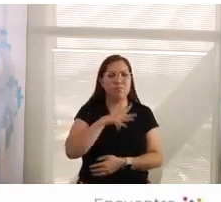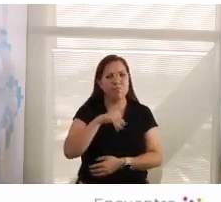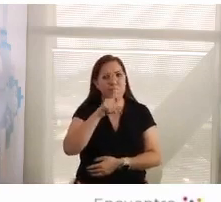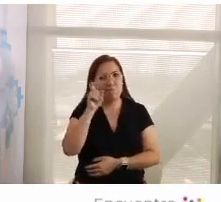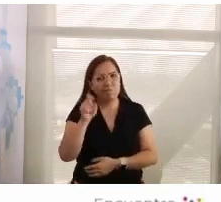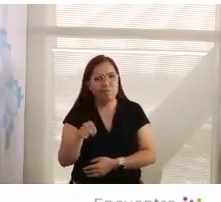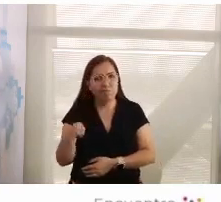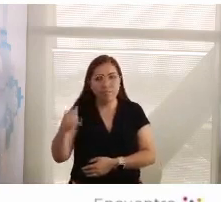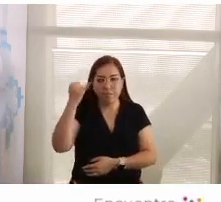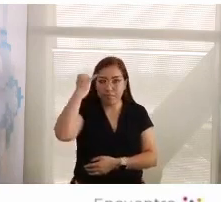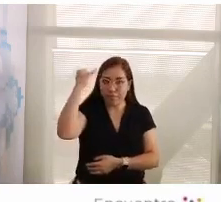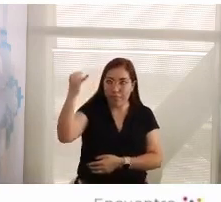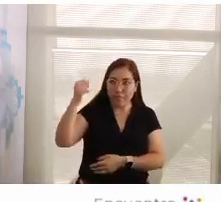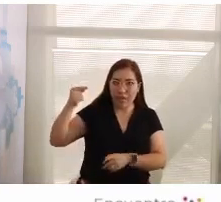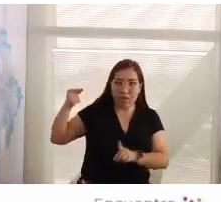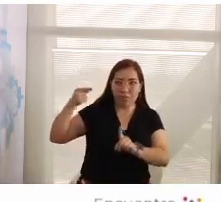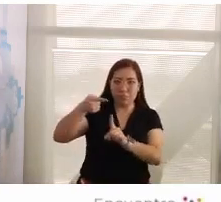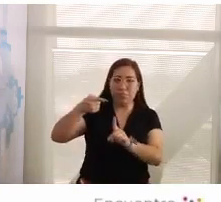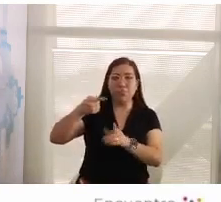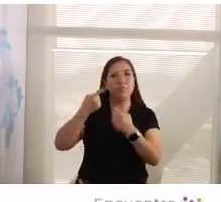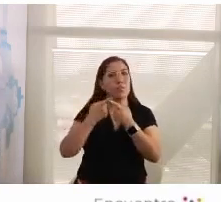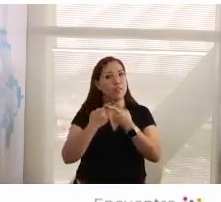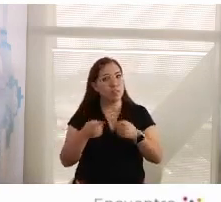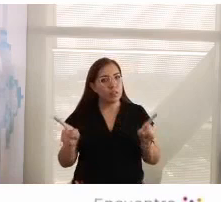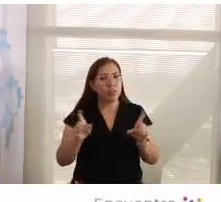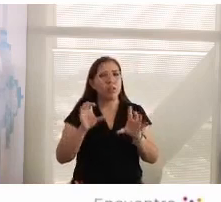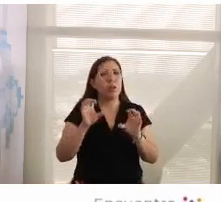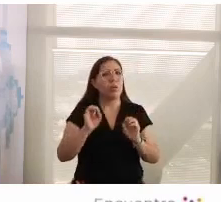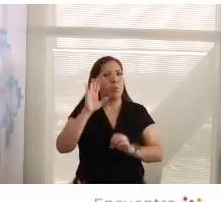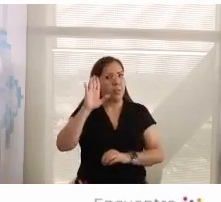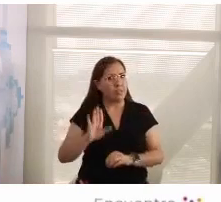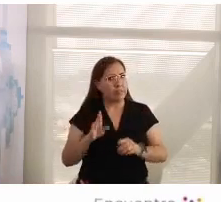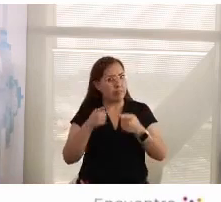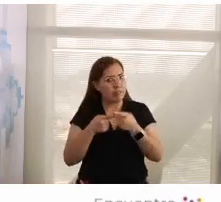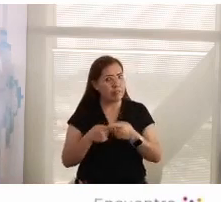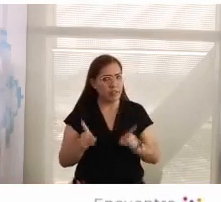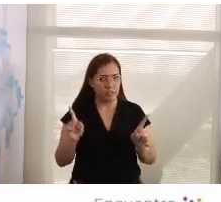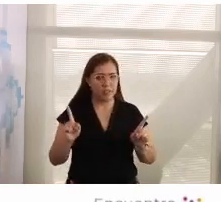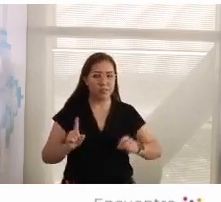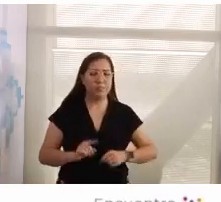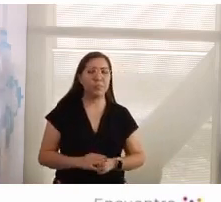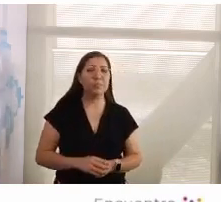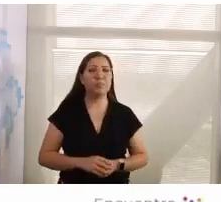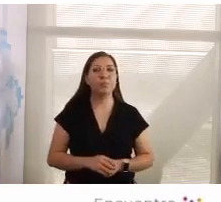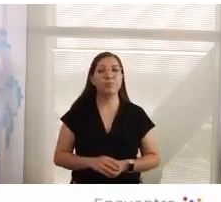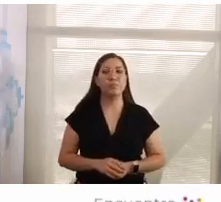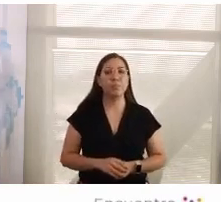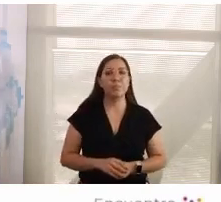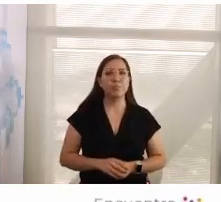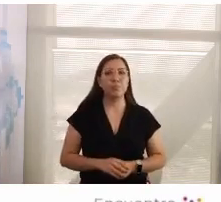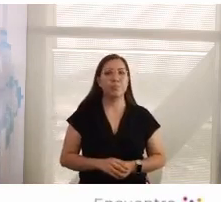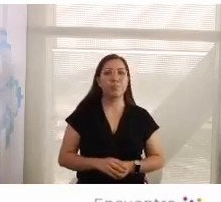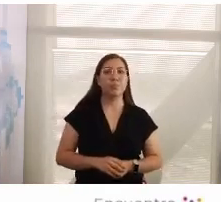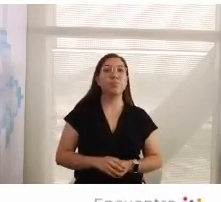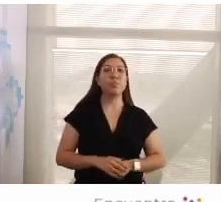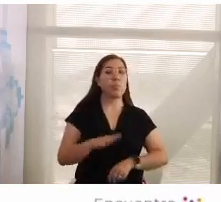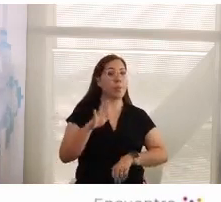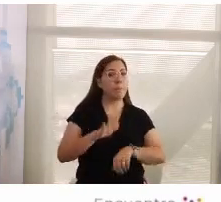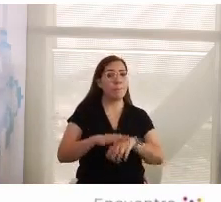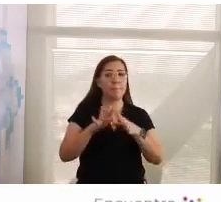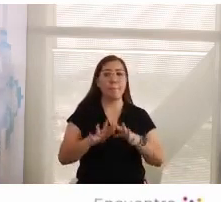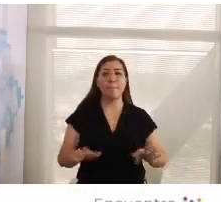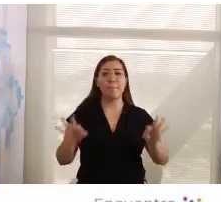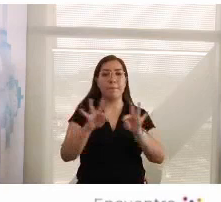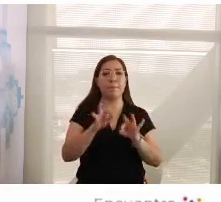sea distinto o aparentemente distinto. Lo importante es, sobre todo,